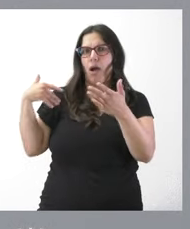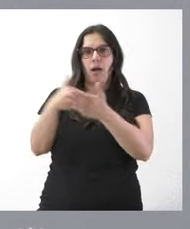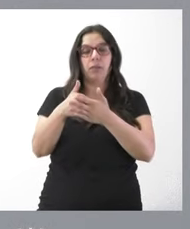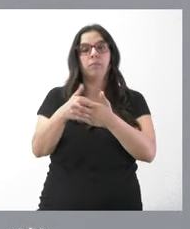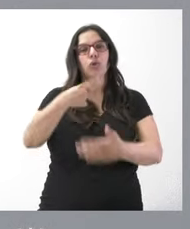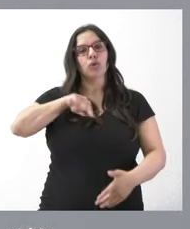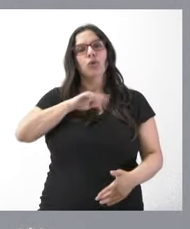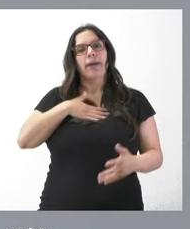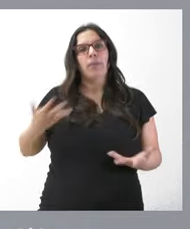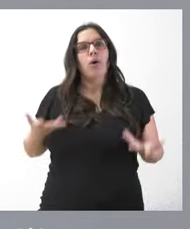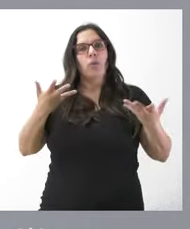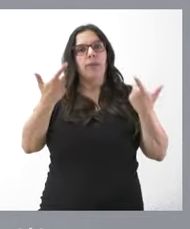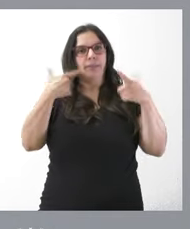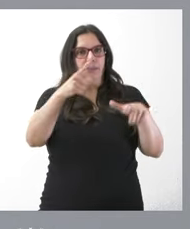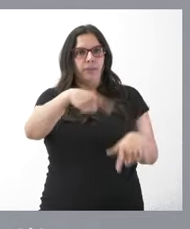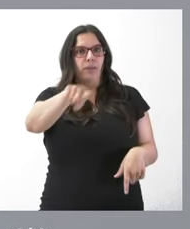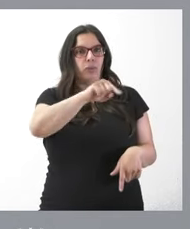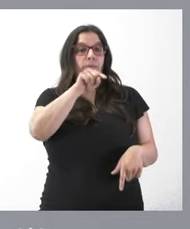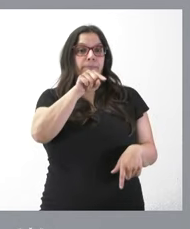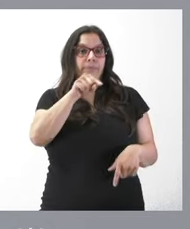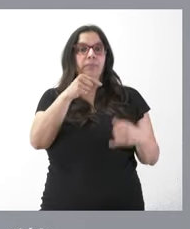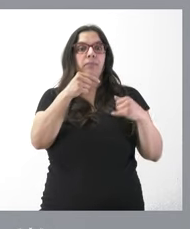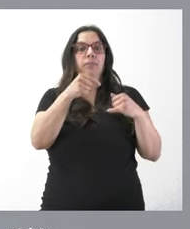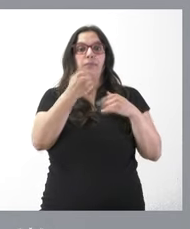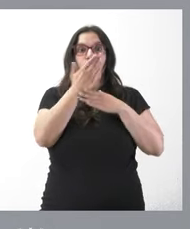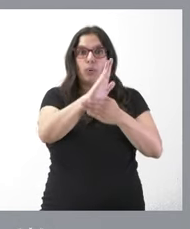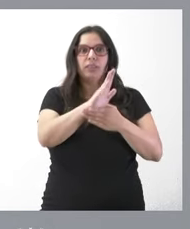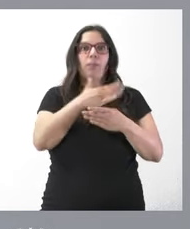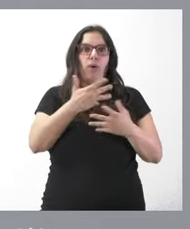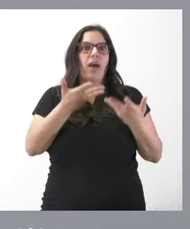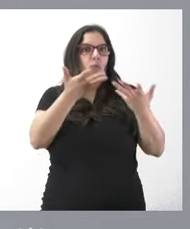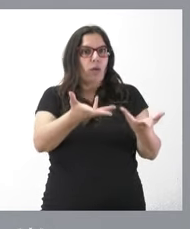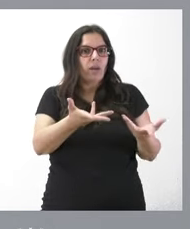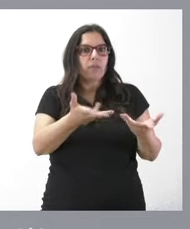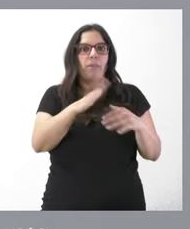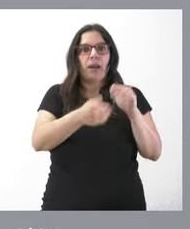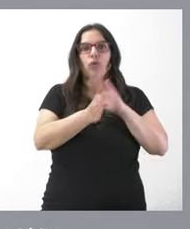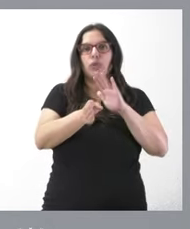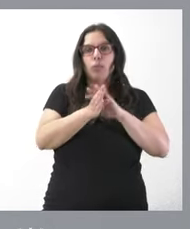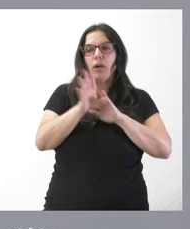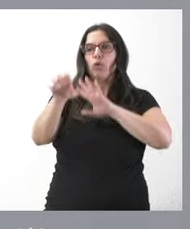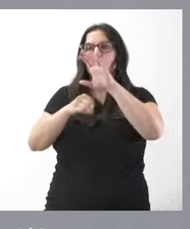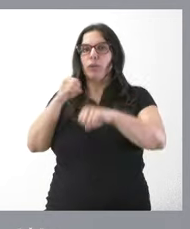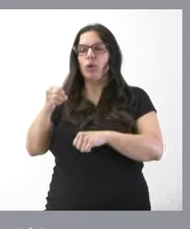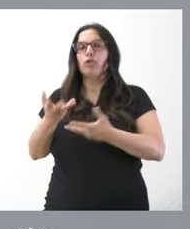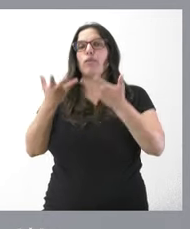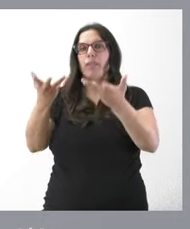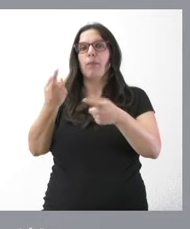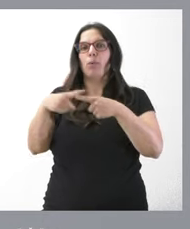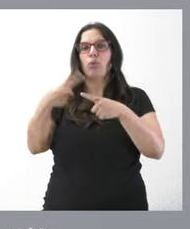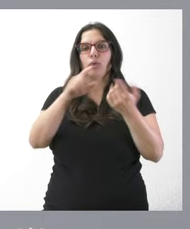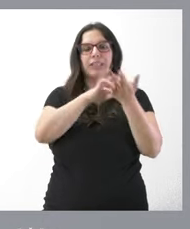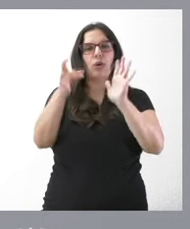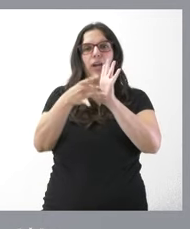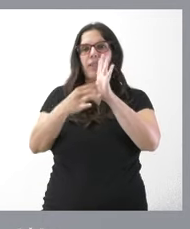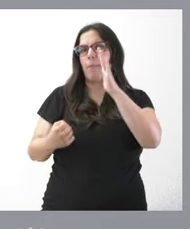queremos ayudar al sector y esta es una línea que creemos que puede ayudar al sector y seguir ofreciendo a los consumidores los productos de Castilla y León que son los productos de máxima